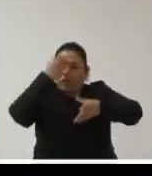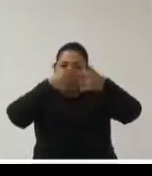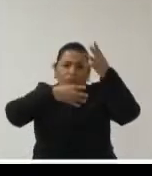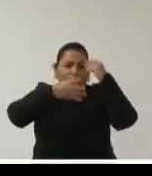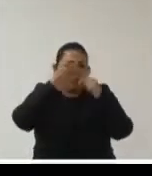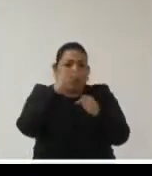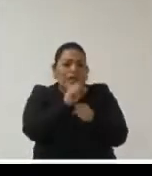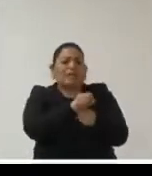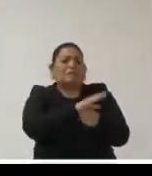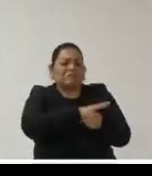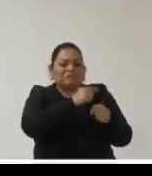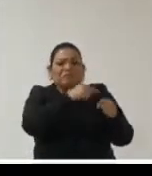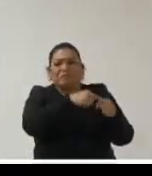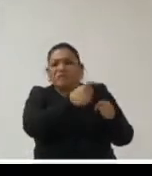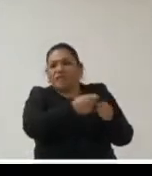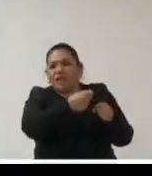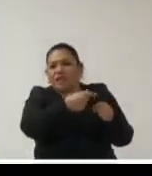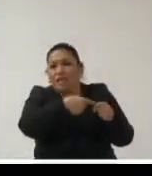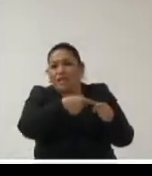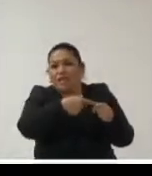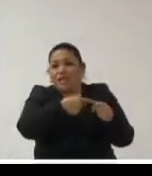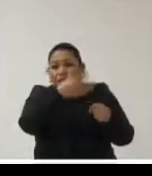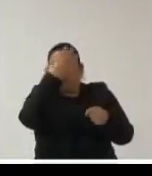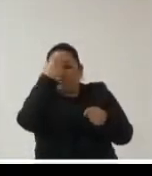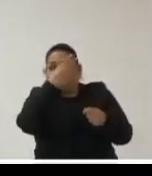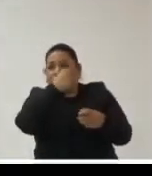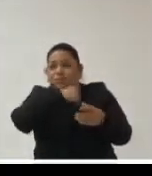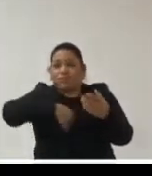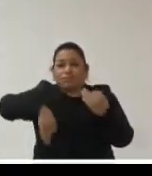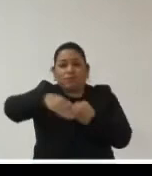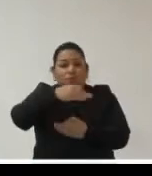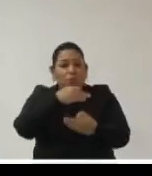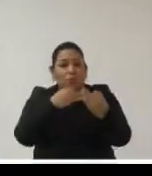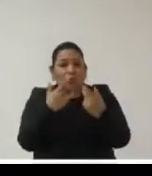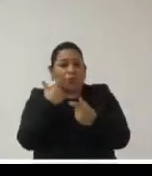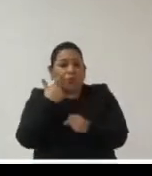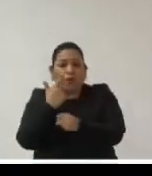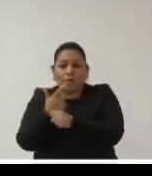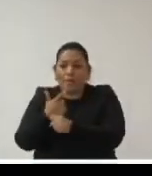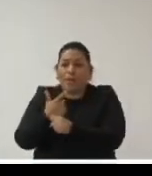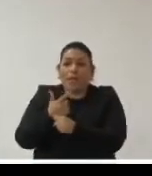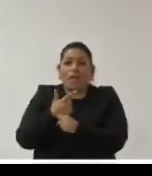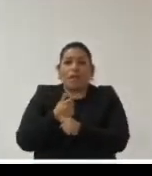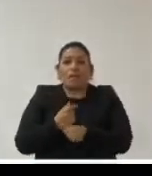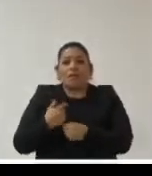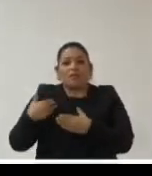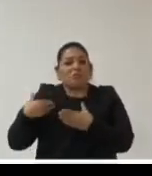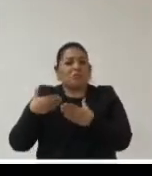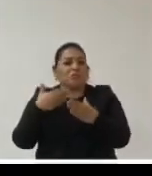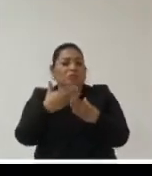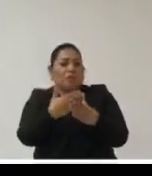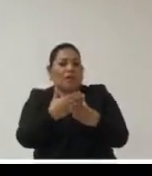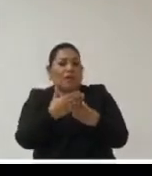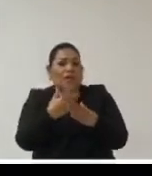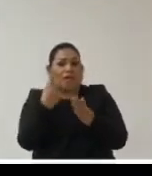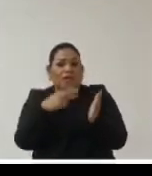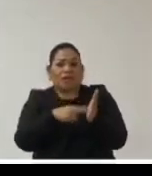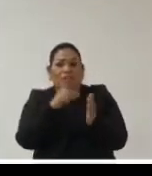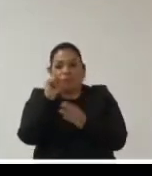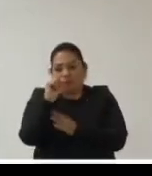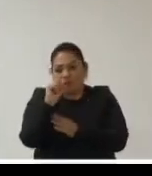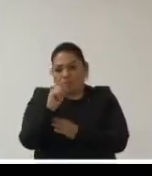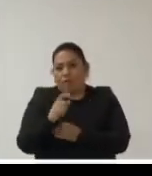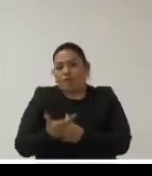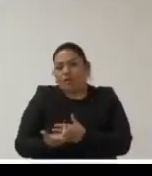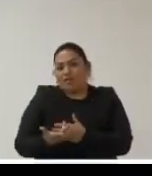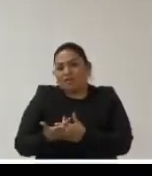esta situación de esta lección no solamente respecto a lo que hemos venido mirando casi en el año ya en lo que ha pasado en el mundo respecto